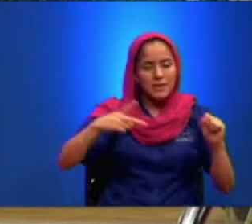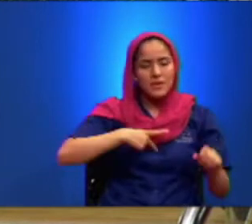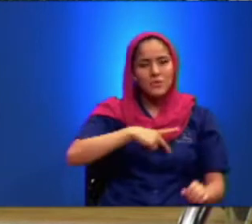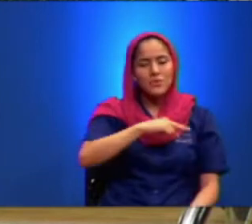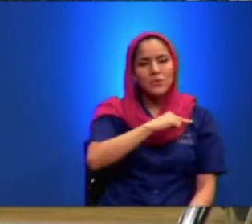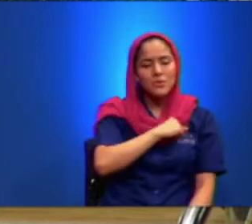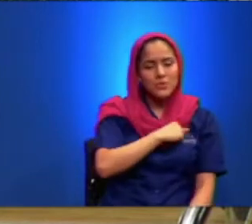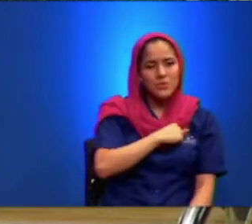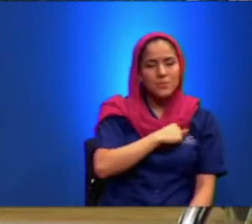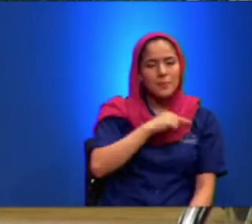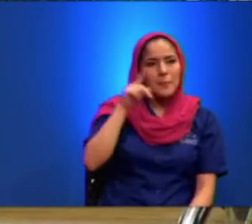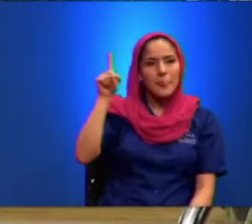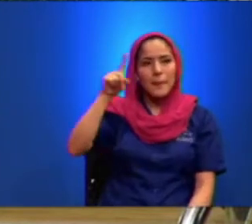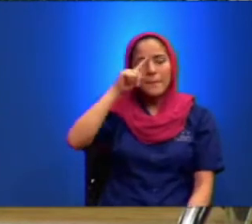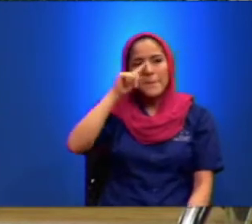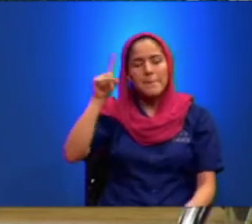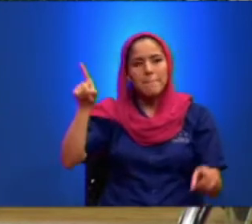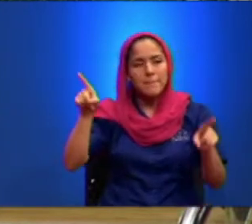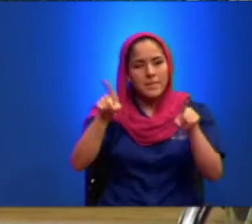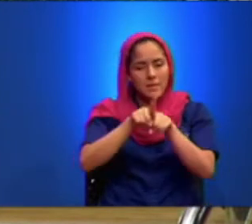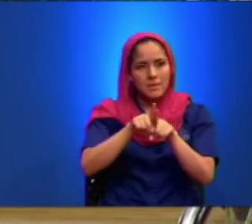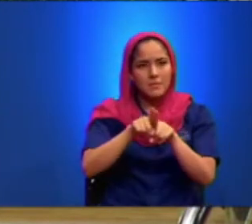Nos Permites Hoy